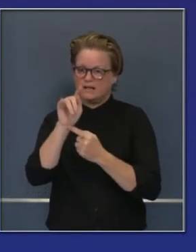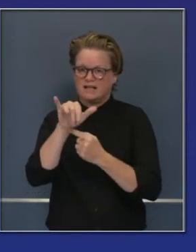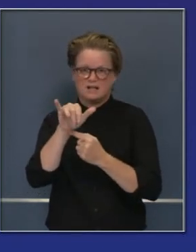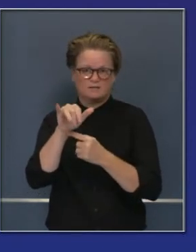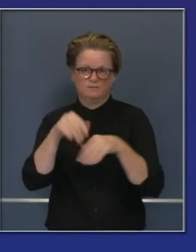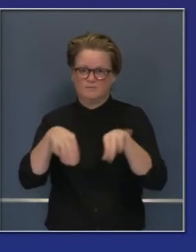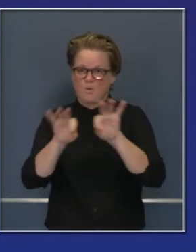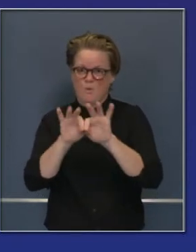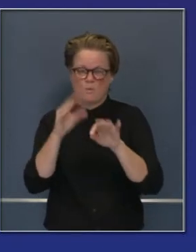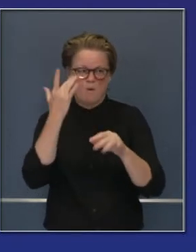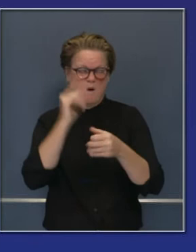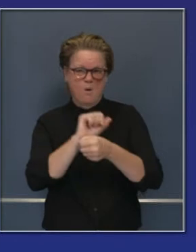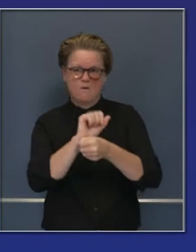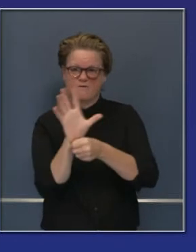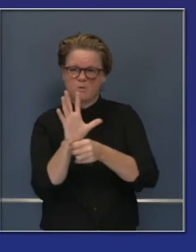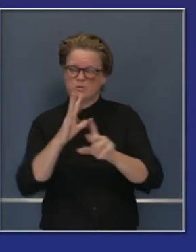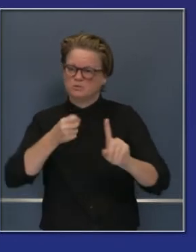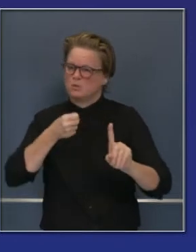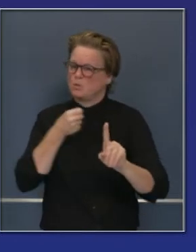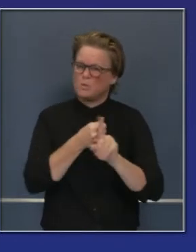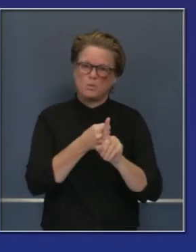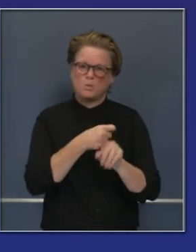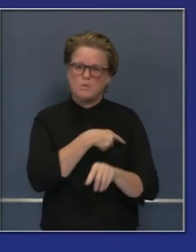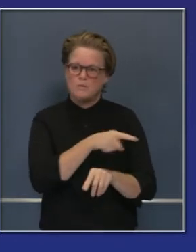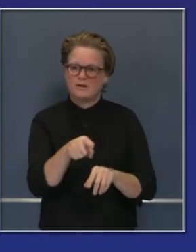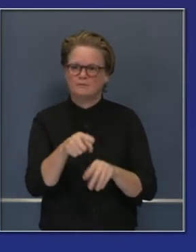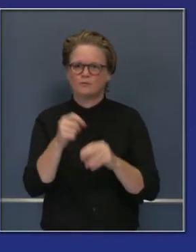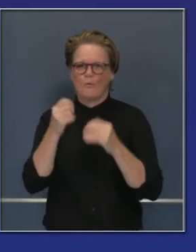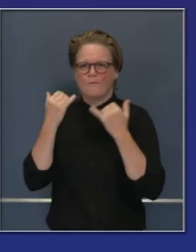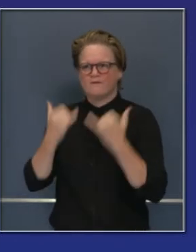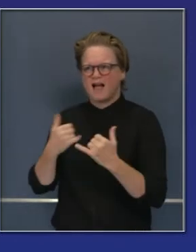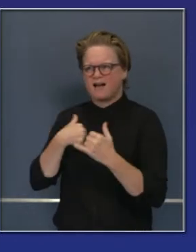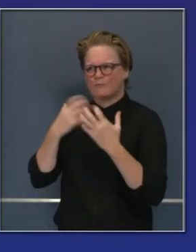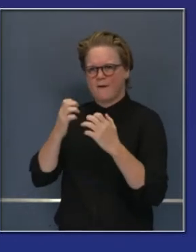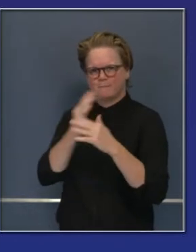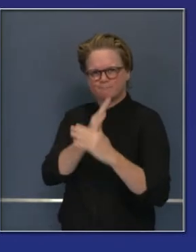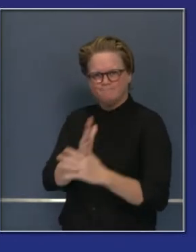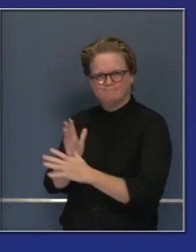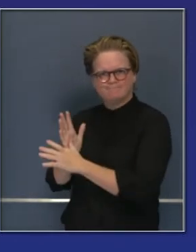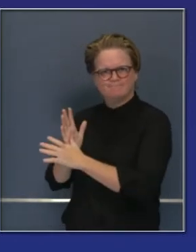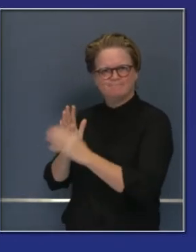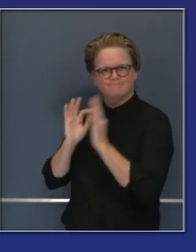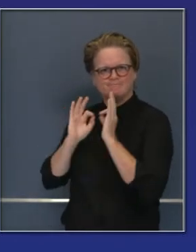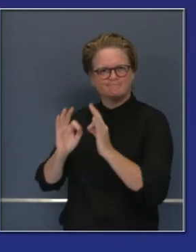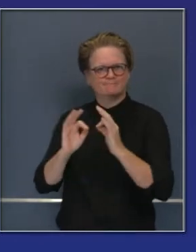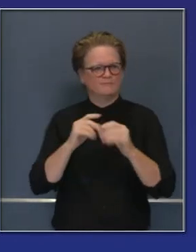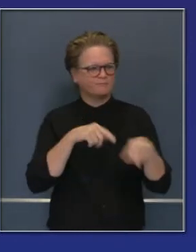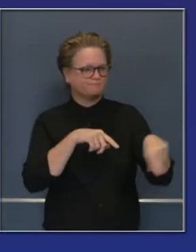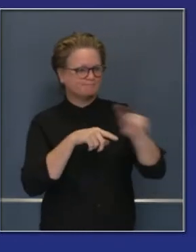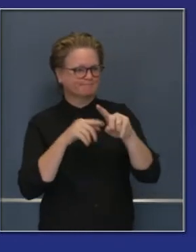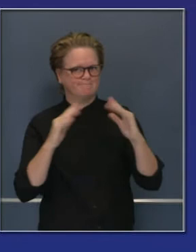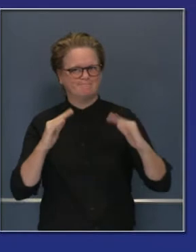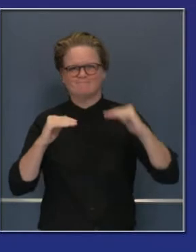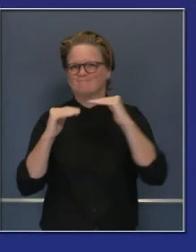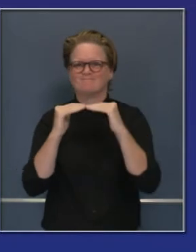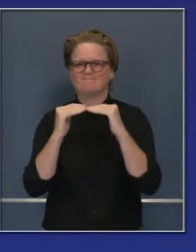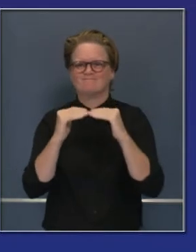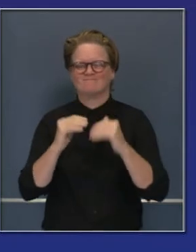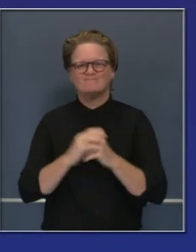estado preparándonos para eso. Hemos estado promocionando y promoviendo esto. Y